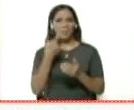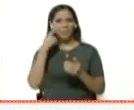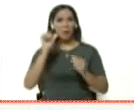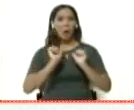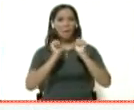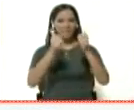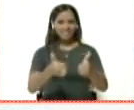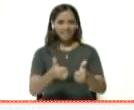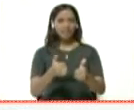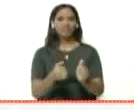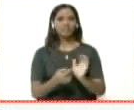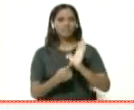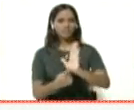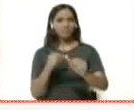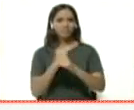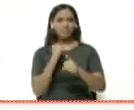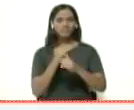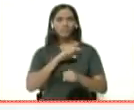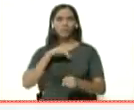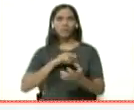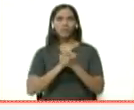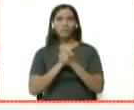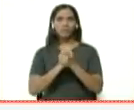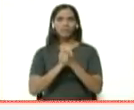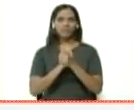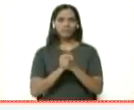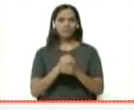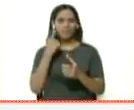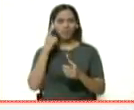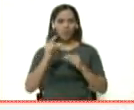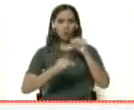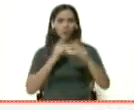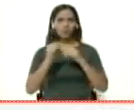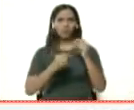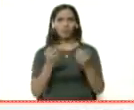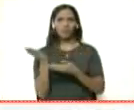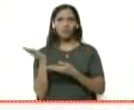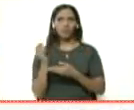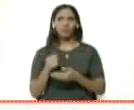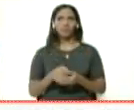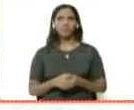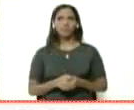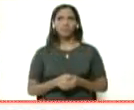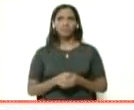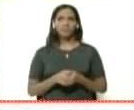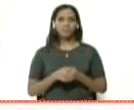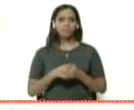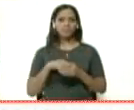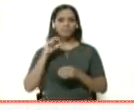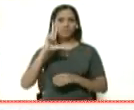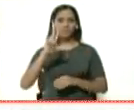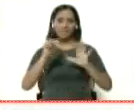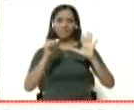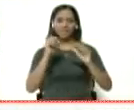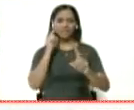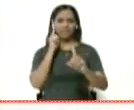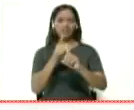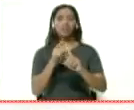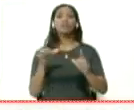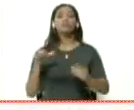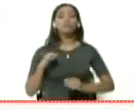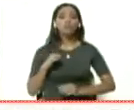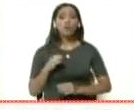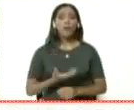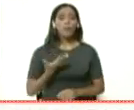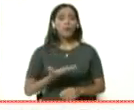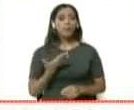comenzar a colocar el trabajo que hizo nuestra compañera Nicolás Quintero. Vamos con los tuits, por favor. Arroba 360 en directo. Son oportunas